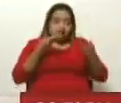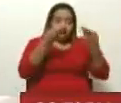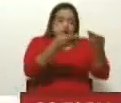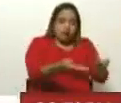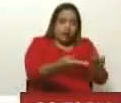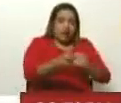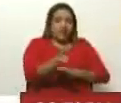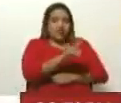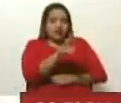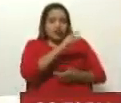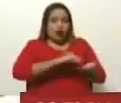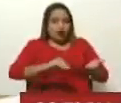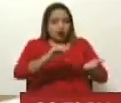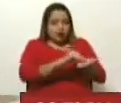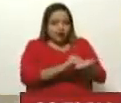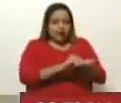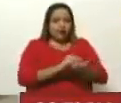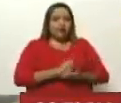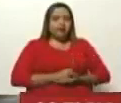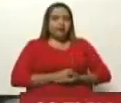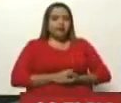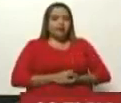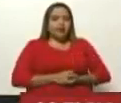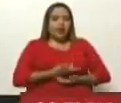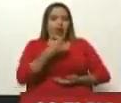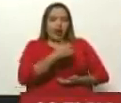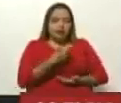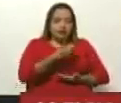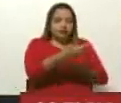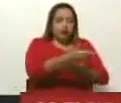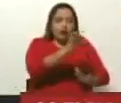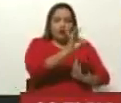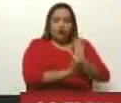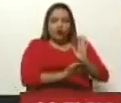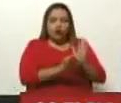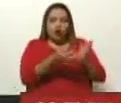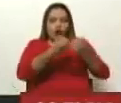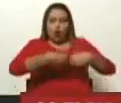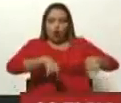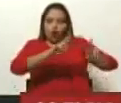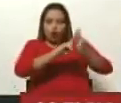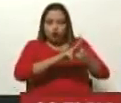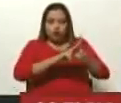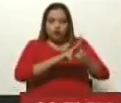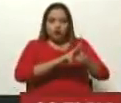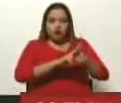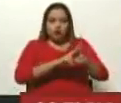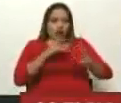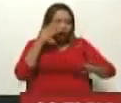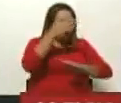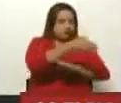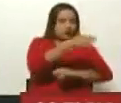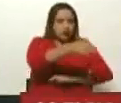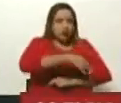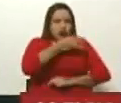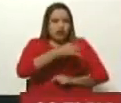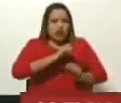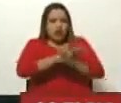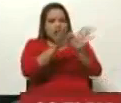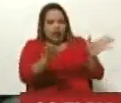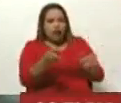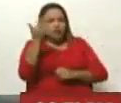devolver a la República se devuelve a través de un fondo de Naciones Unidas con un destino social claramente